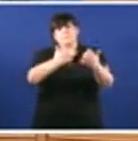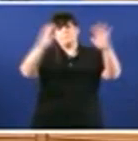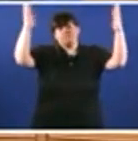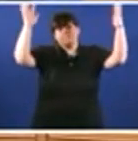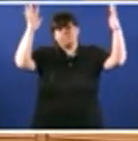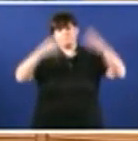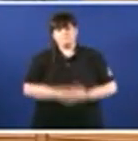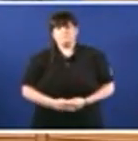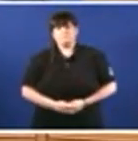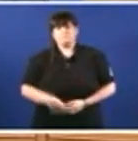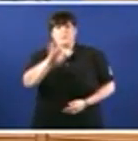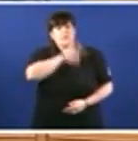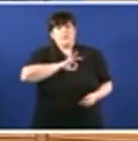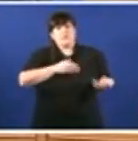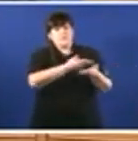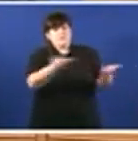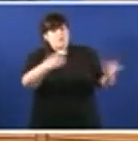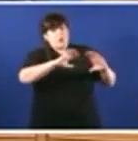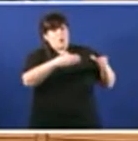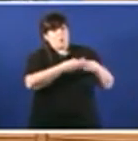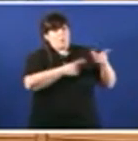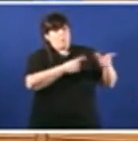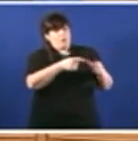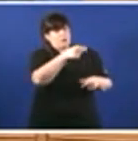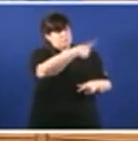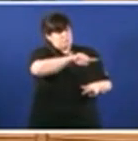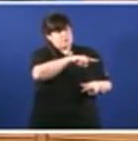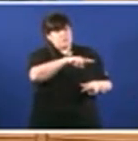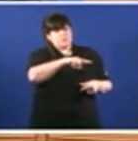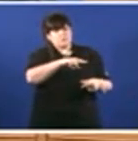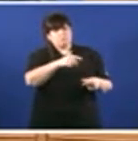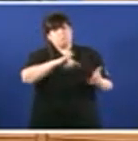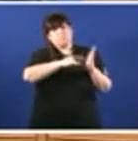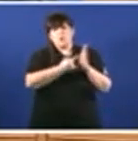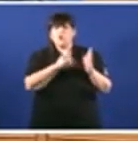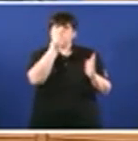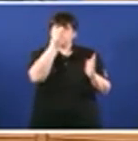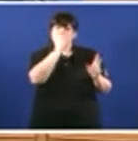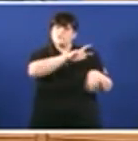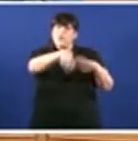Señorías Vostedes do BNGA presentaron en Mendas o Proyecto Socialista